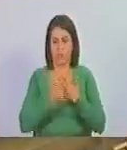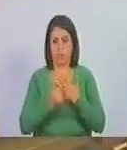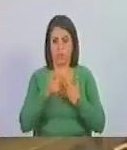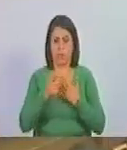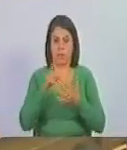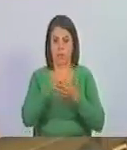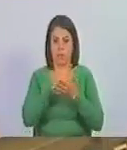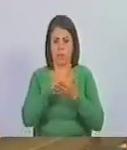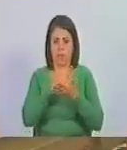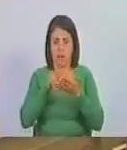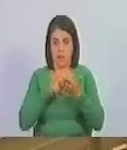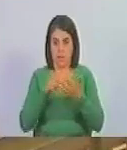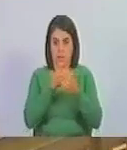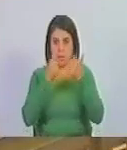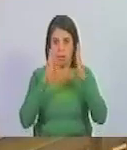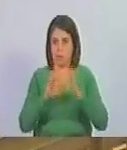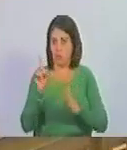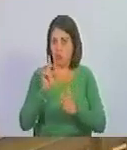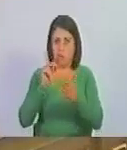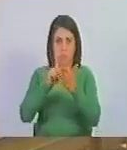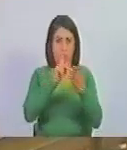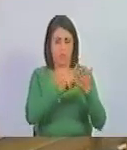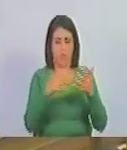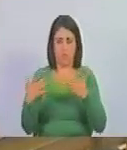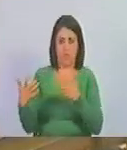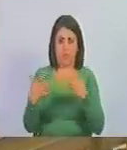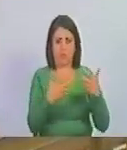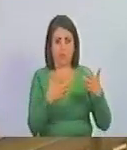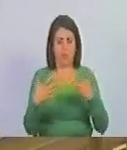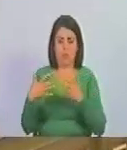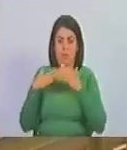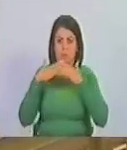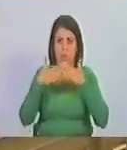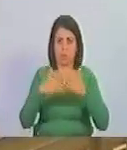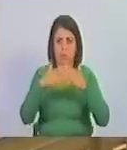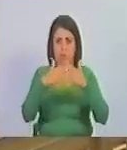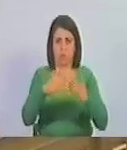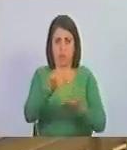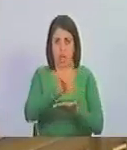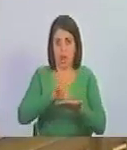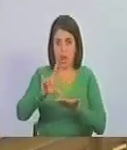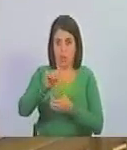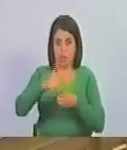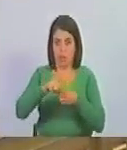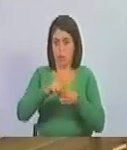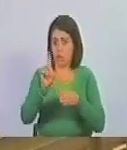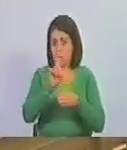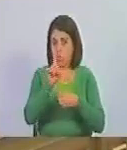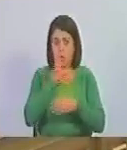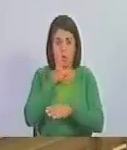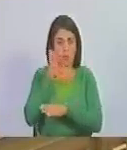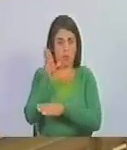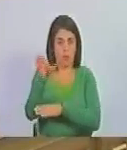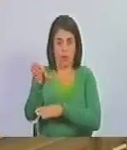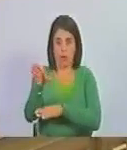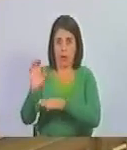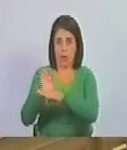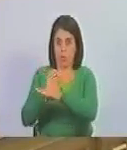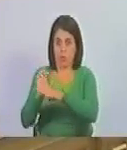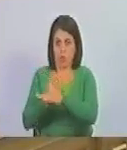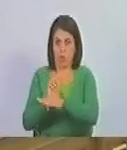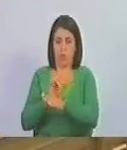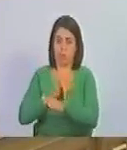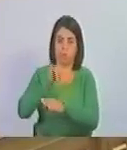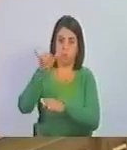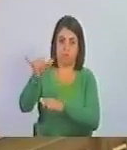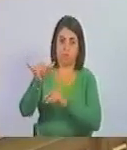El libertador Simón Bolivar no participó en la batalla naval. Estaba en Guayaquil, difícilmente, y agarrando un